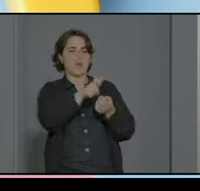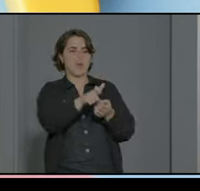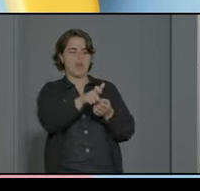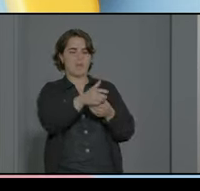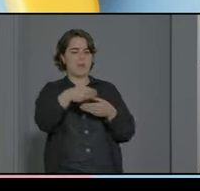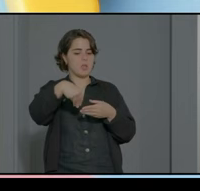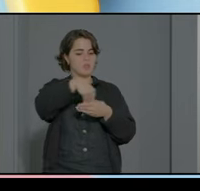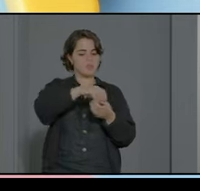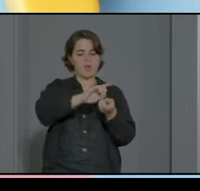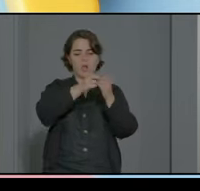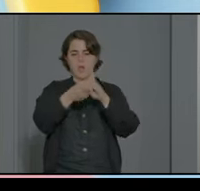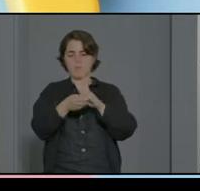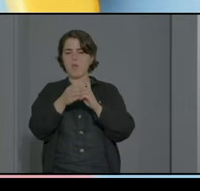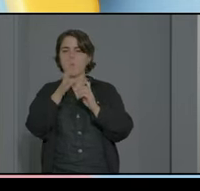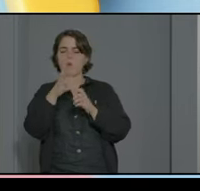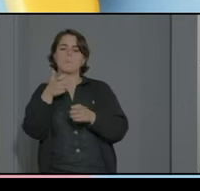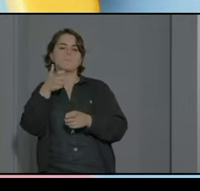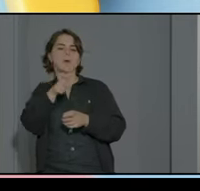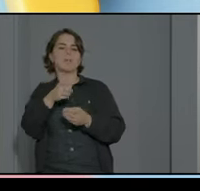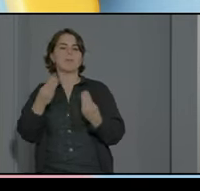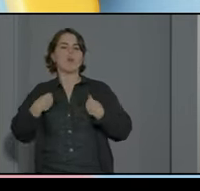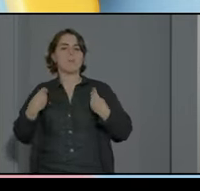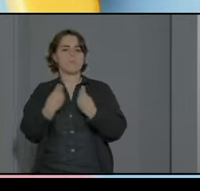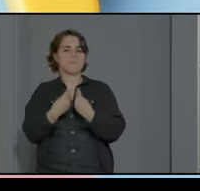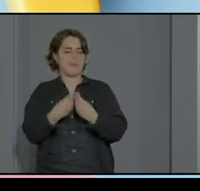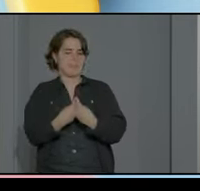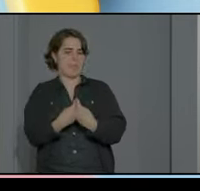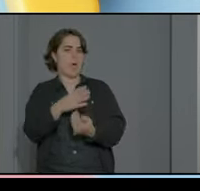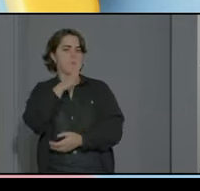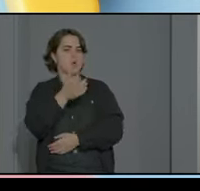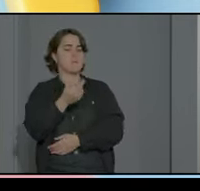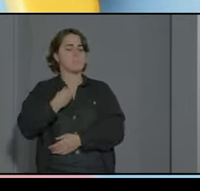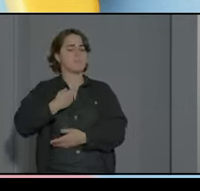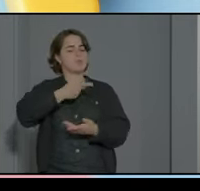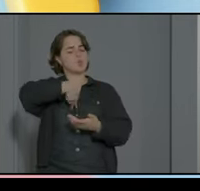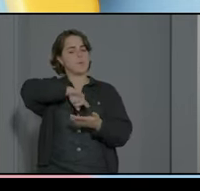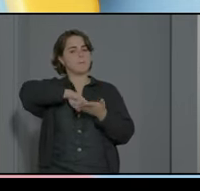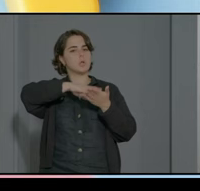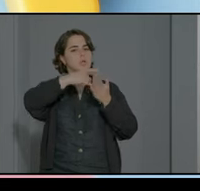inclusión por el término convivencia porque como nuestro proyecto